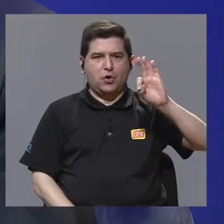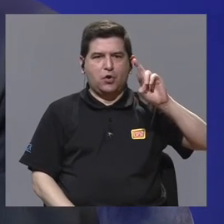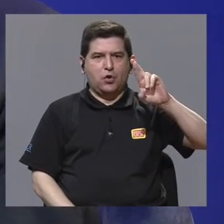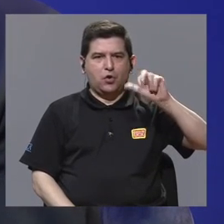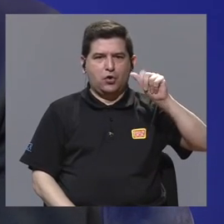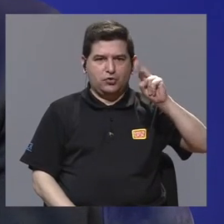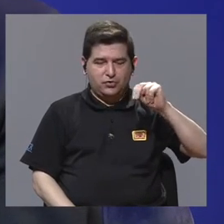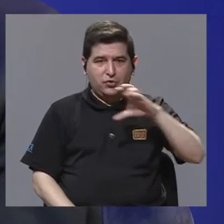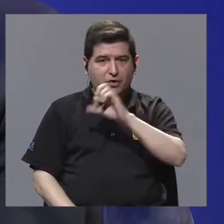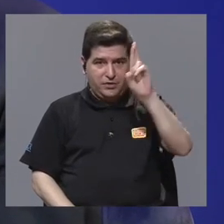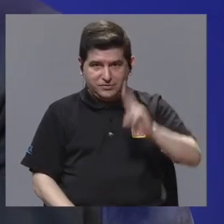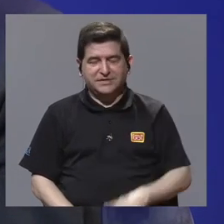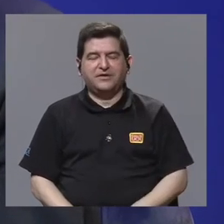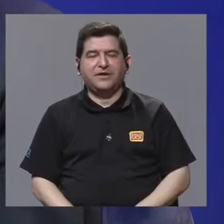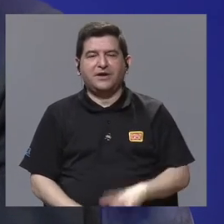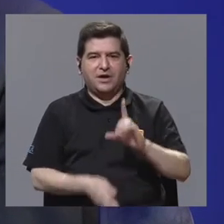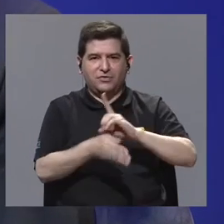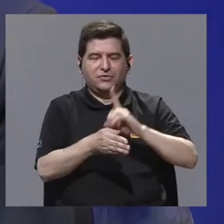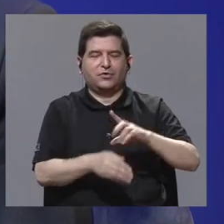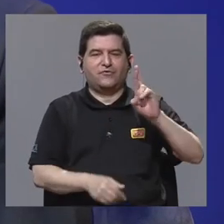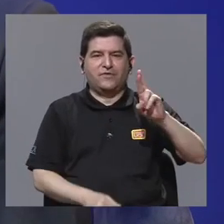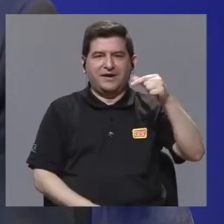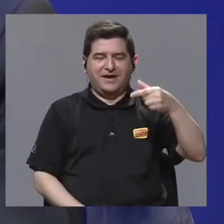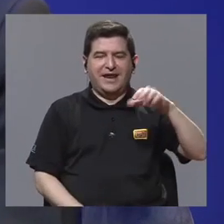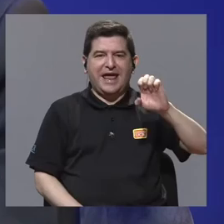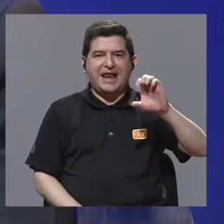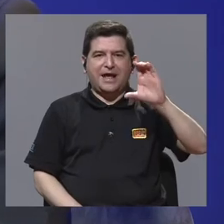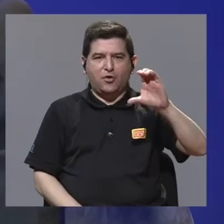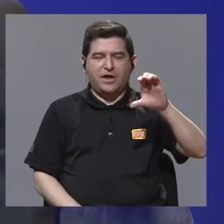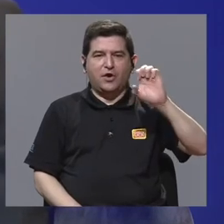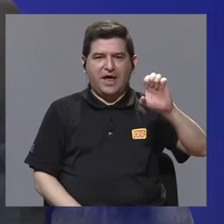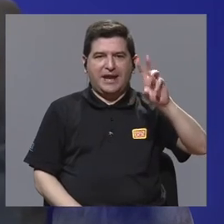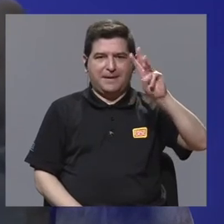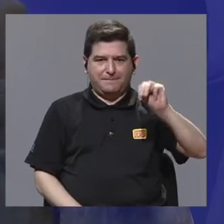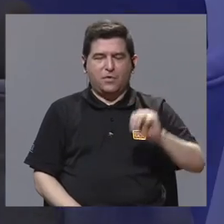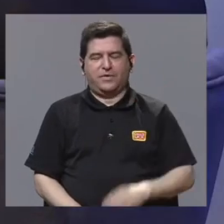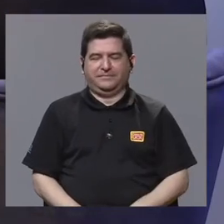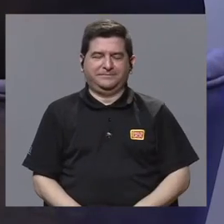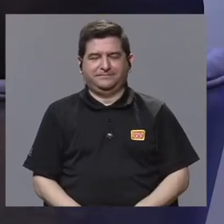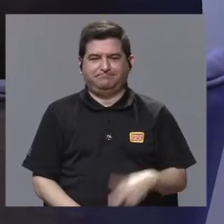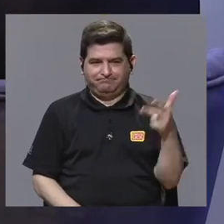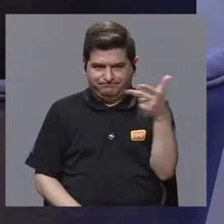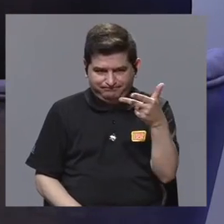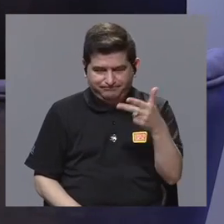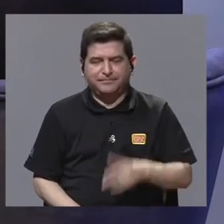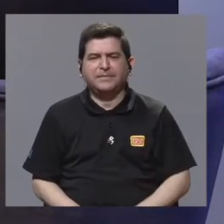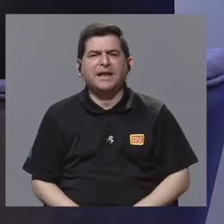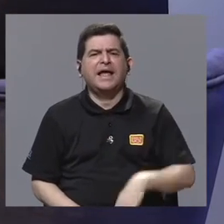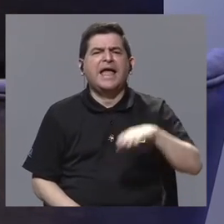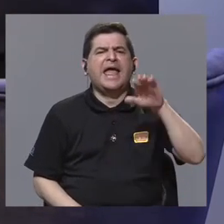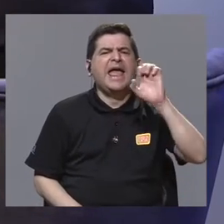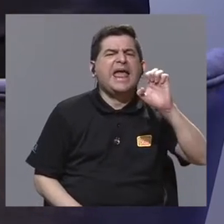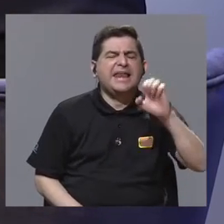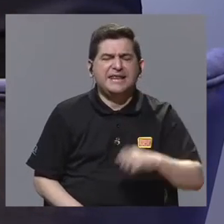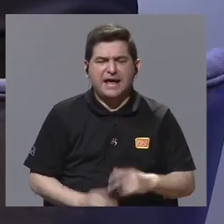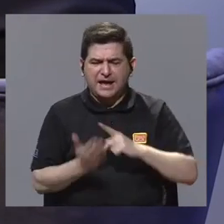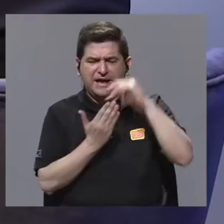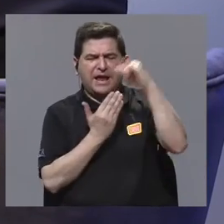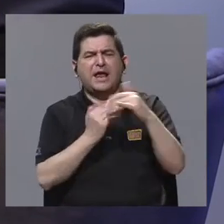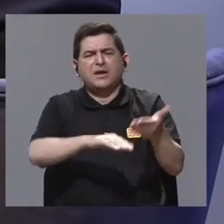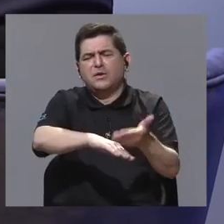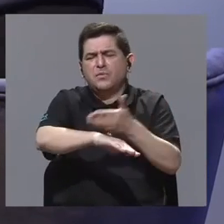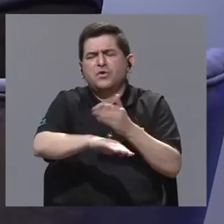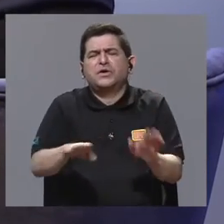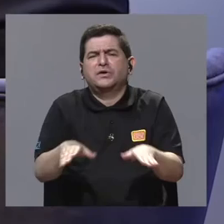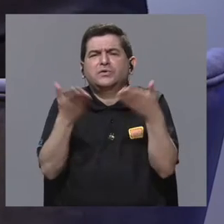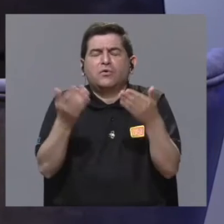doctores Ralf García, Elian Conejo y Eric Mora. Elian, ¿cómo marcha el proyecto?